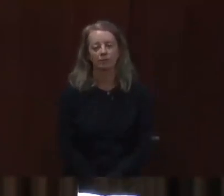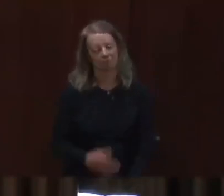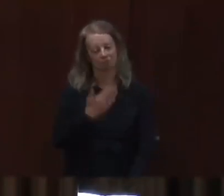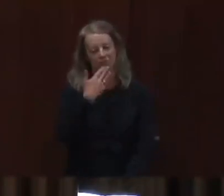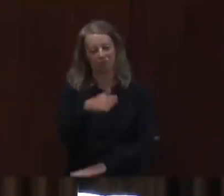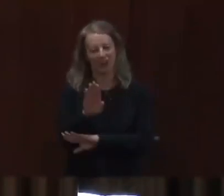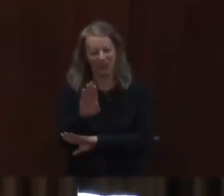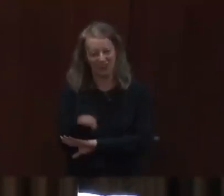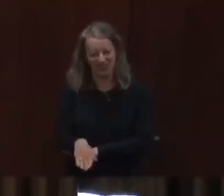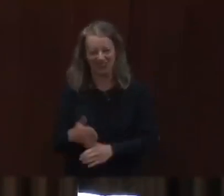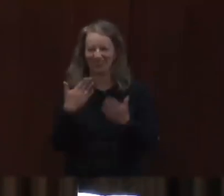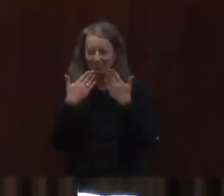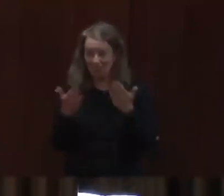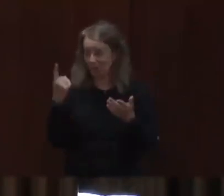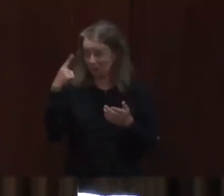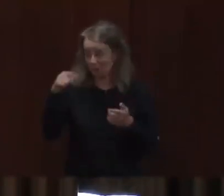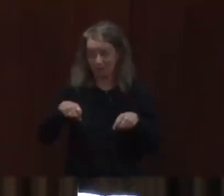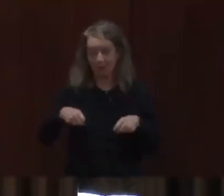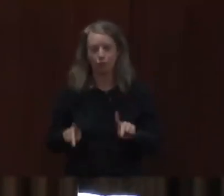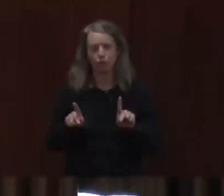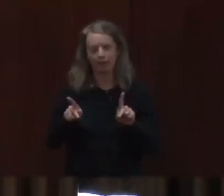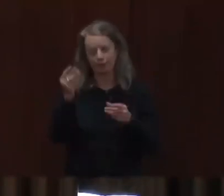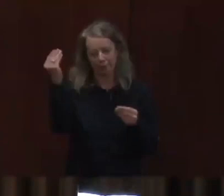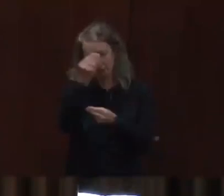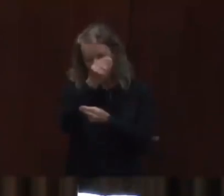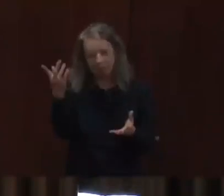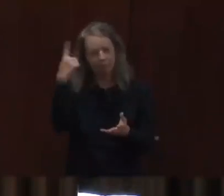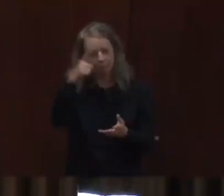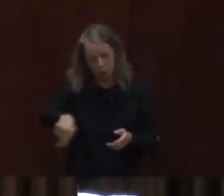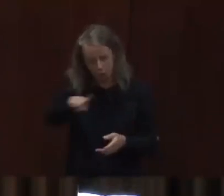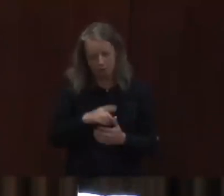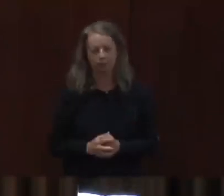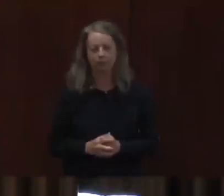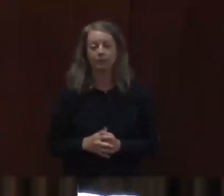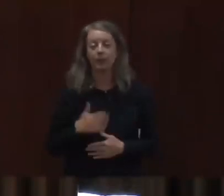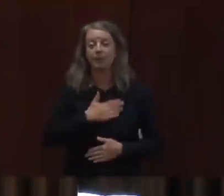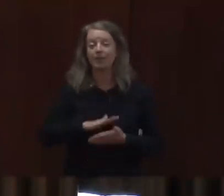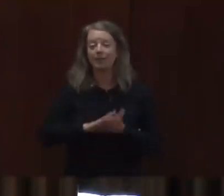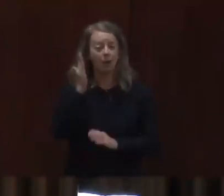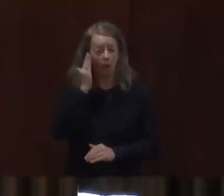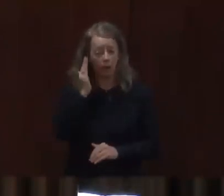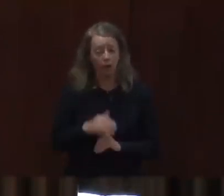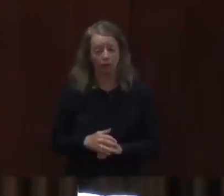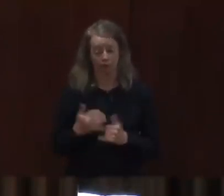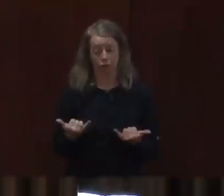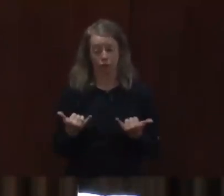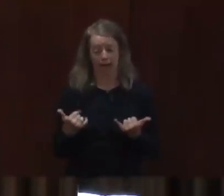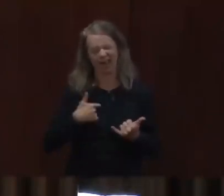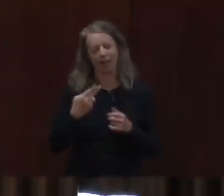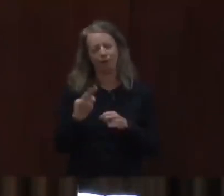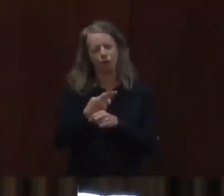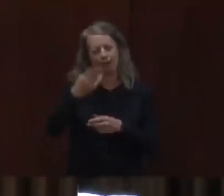cuenta que hoy voy a utilizar información actualizada del COVID-19.